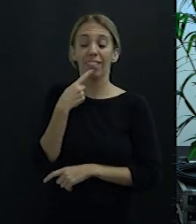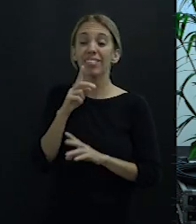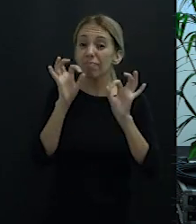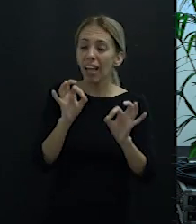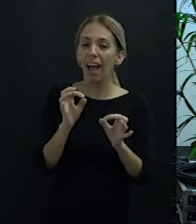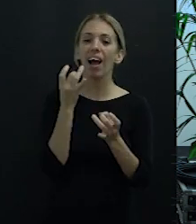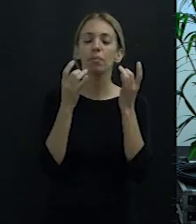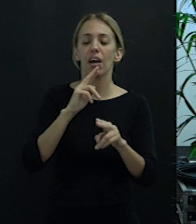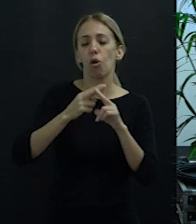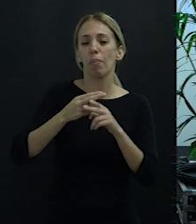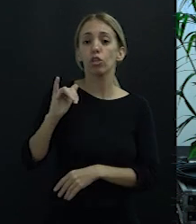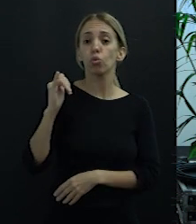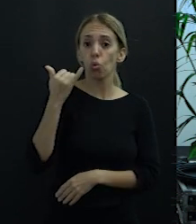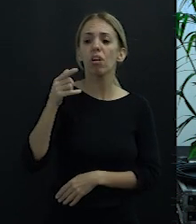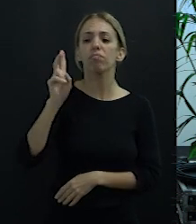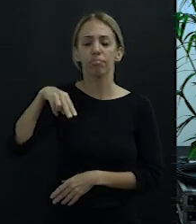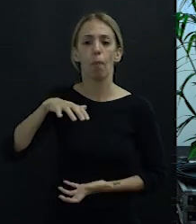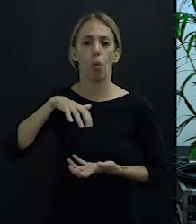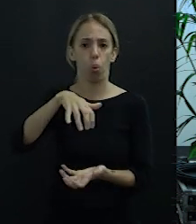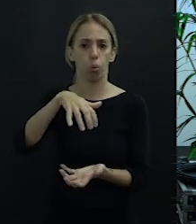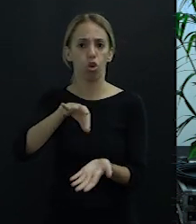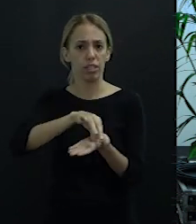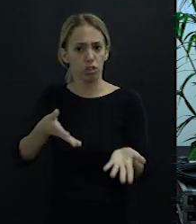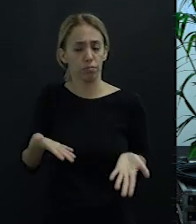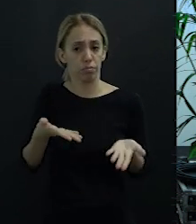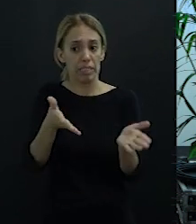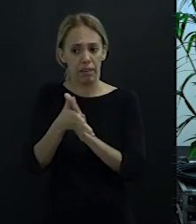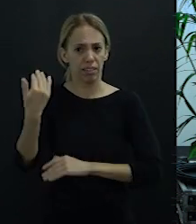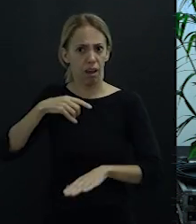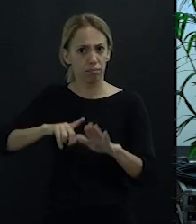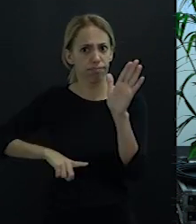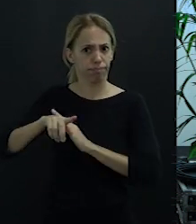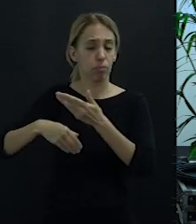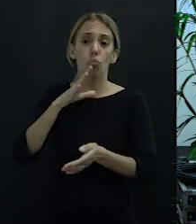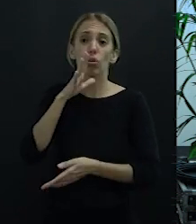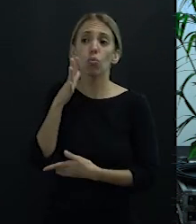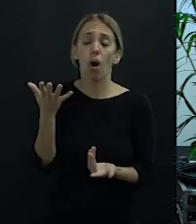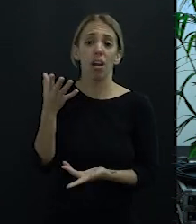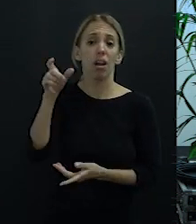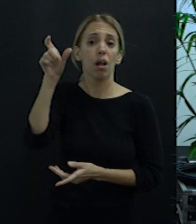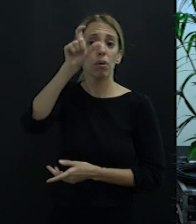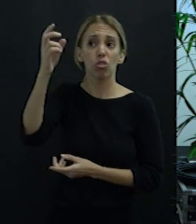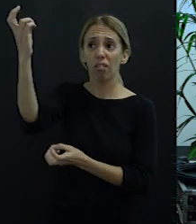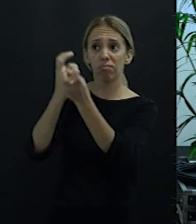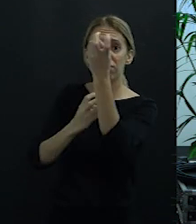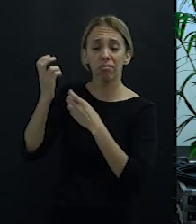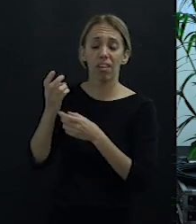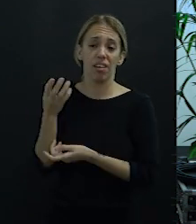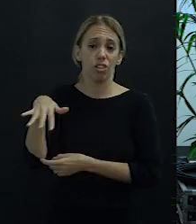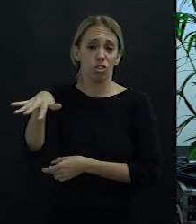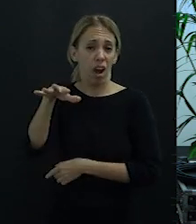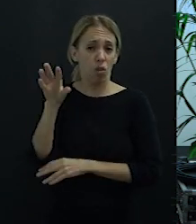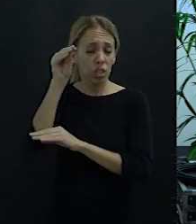aparece como un producto. Ha crecido. ¿Por qué? Porque viene muchísima gente a Fuerteventura, a las Ares.